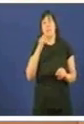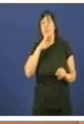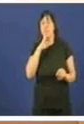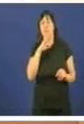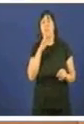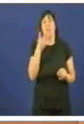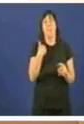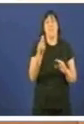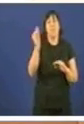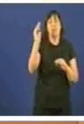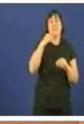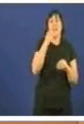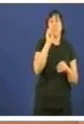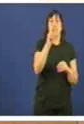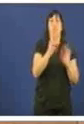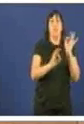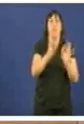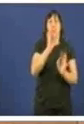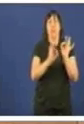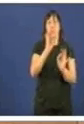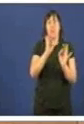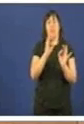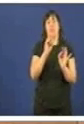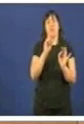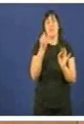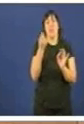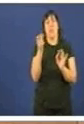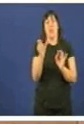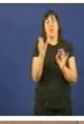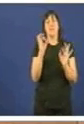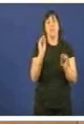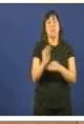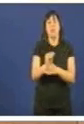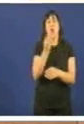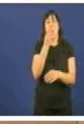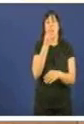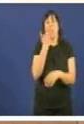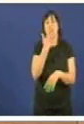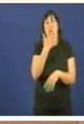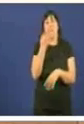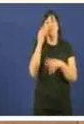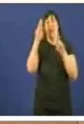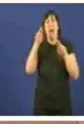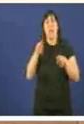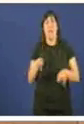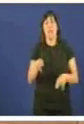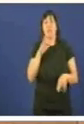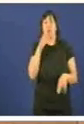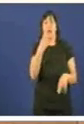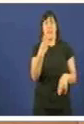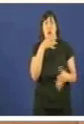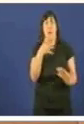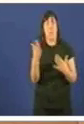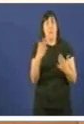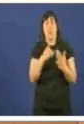incrementamos casi un 12% as partidas destinadas a comedores escolares e albergues porque o necesitan nesta